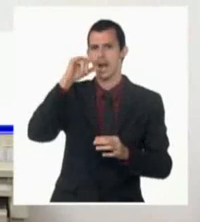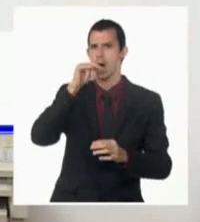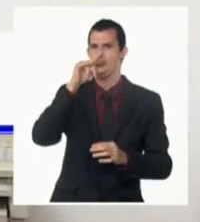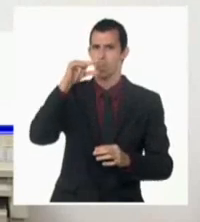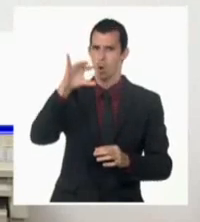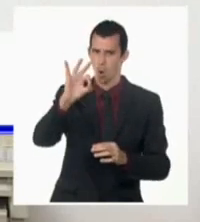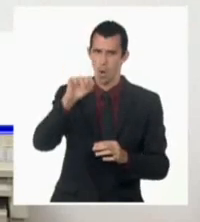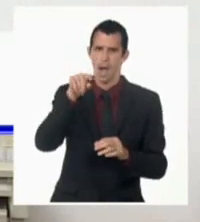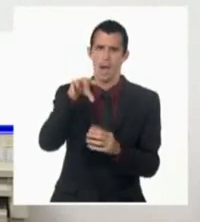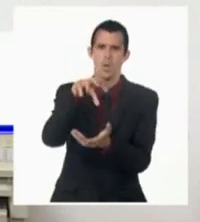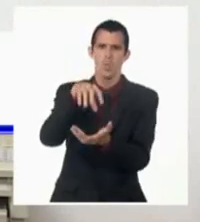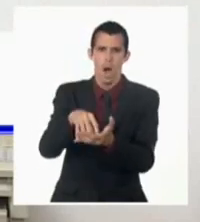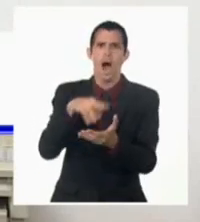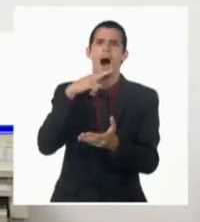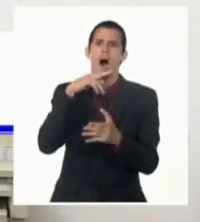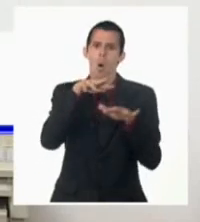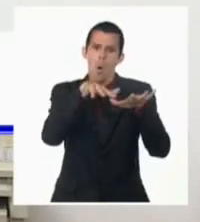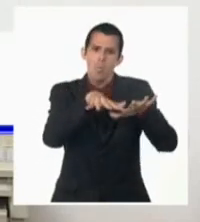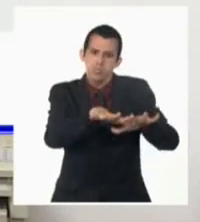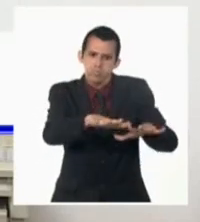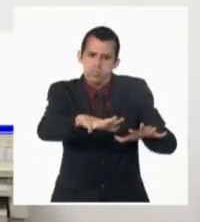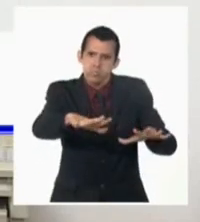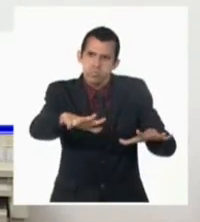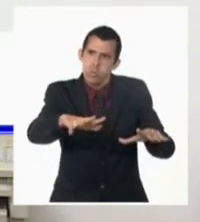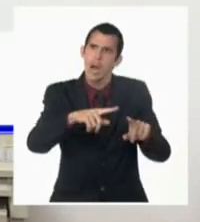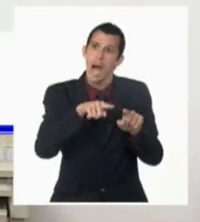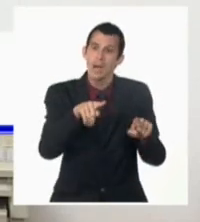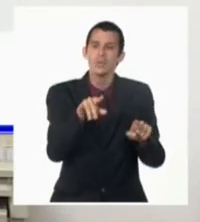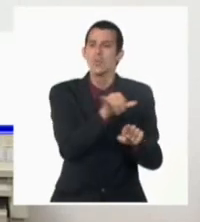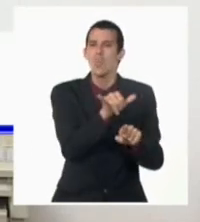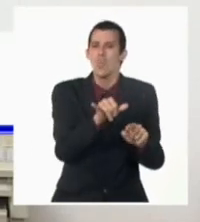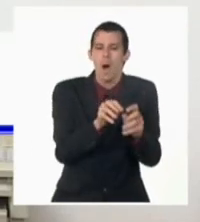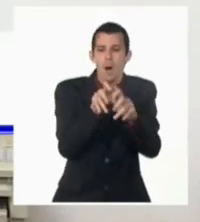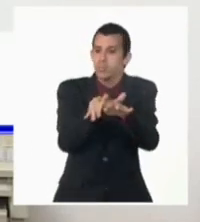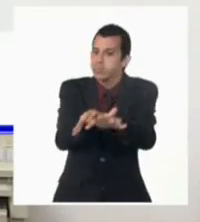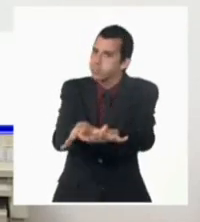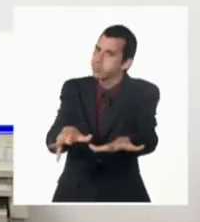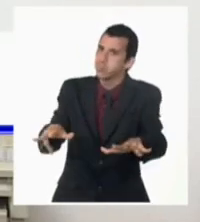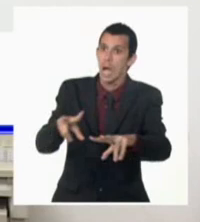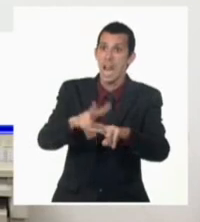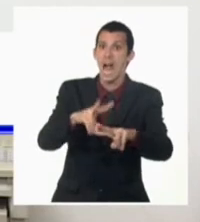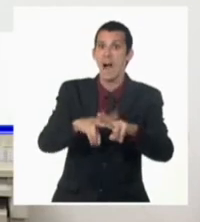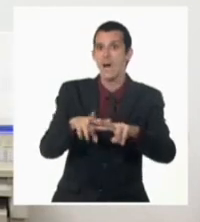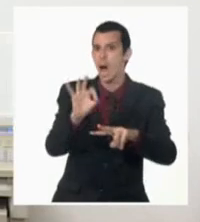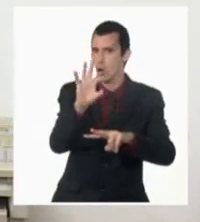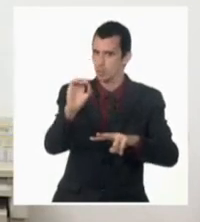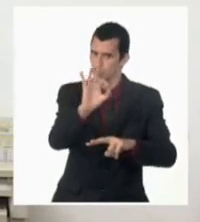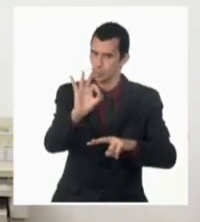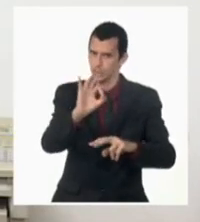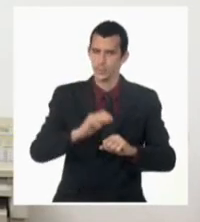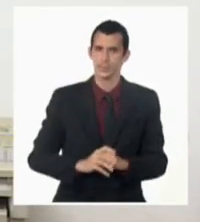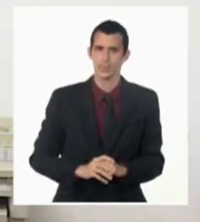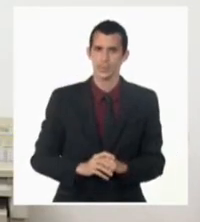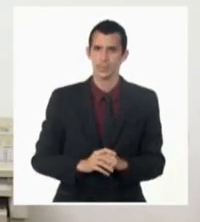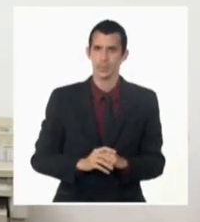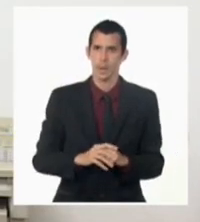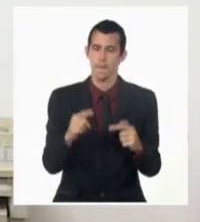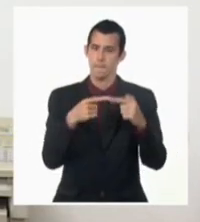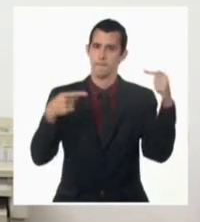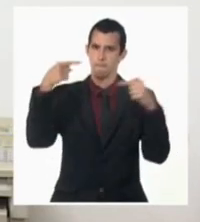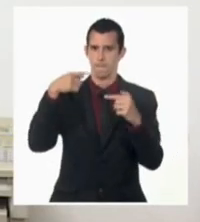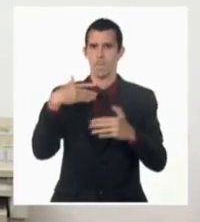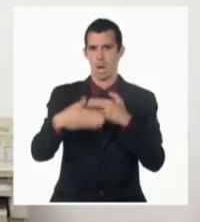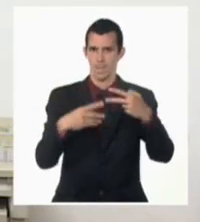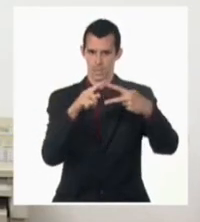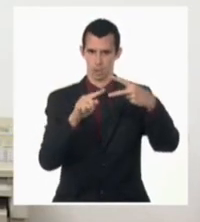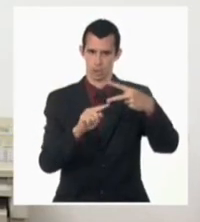capital, se encuentra la sequía y la afectación por los equipos de bombeo. Los equipos de bombeo, fundamentalmente, porque el tema de